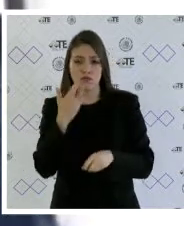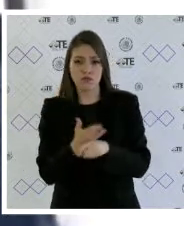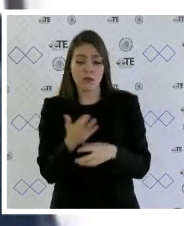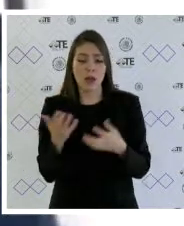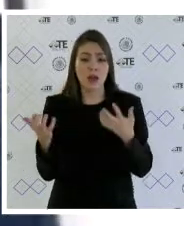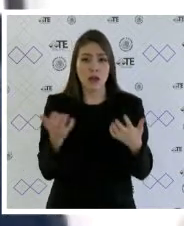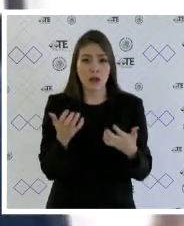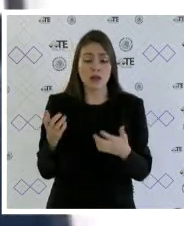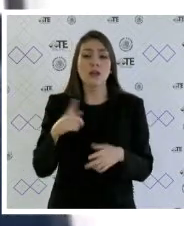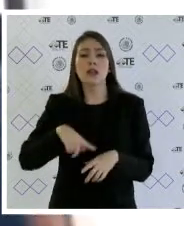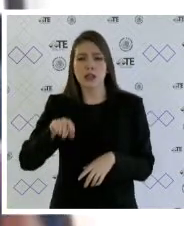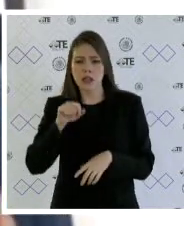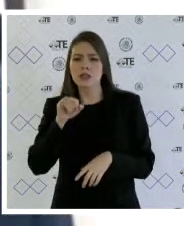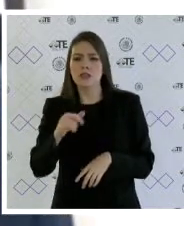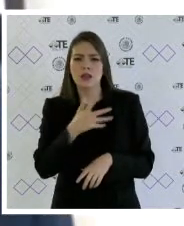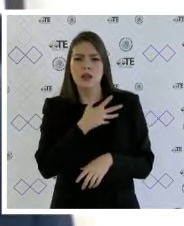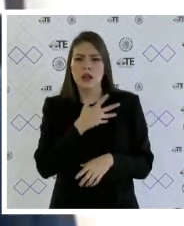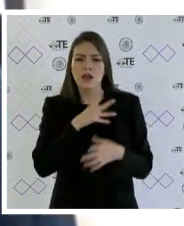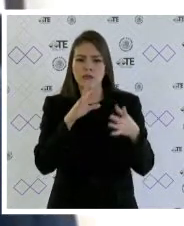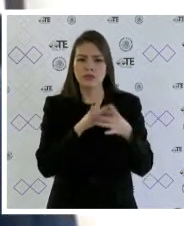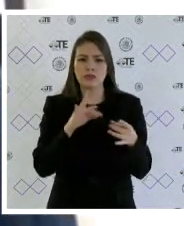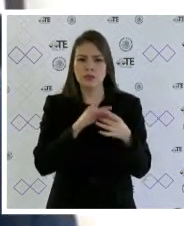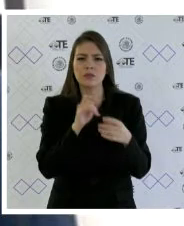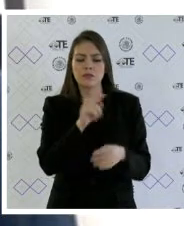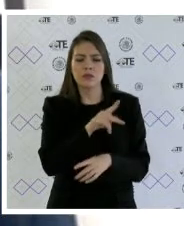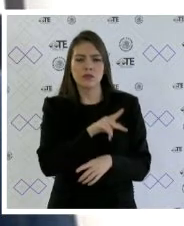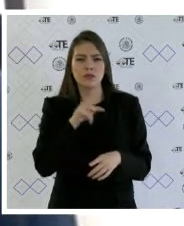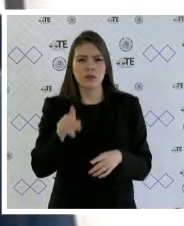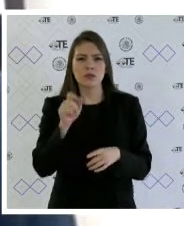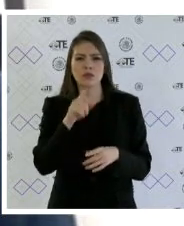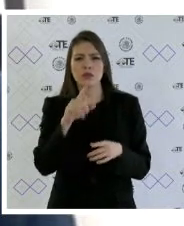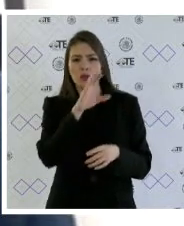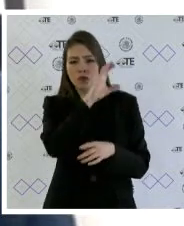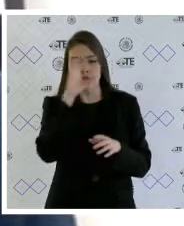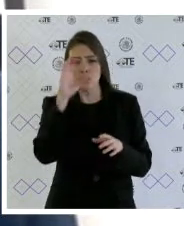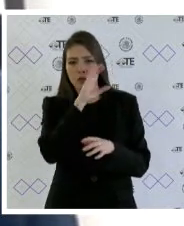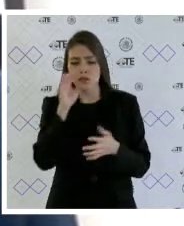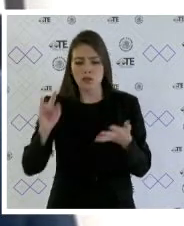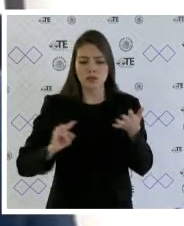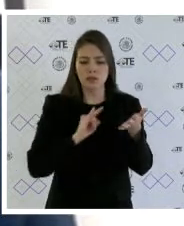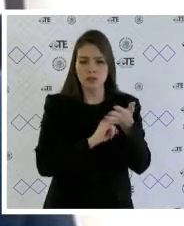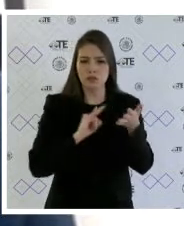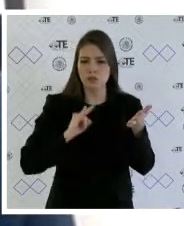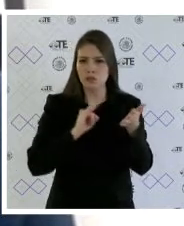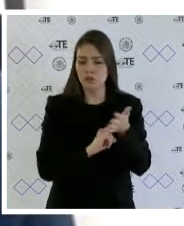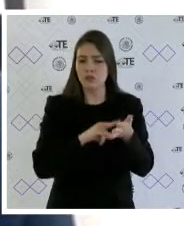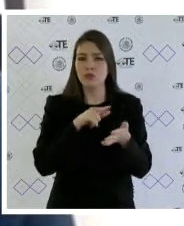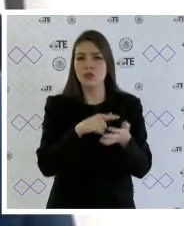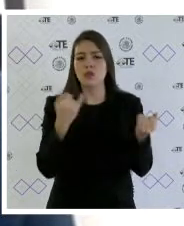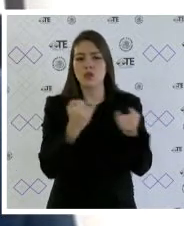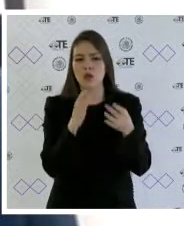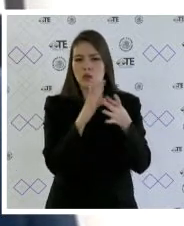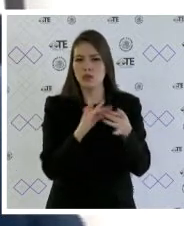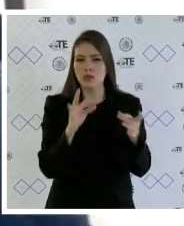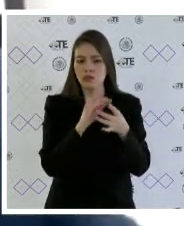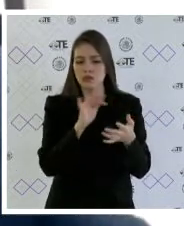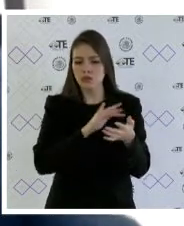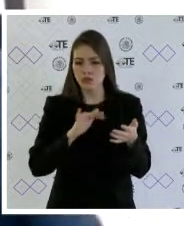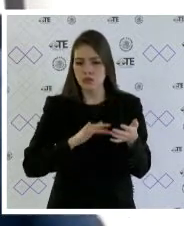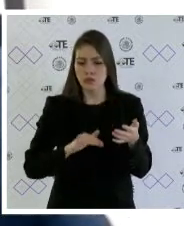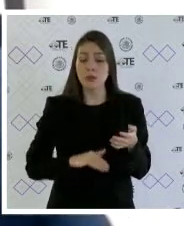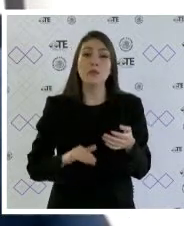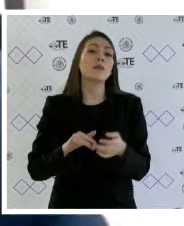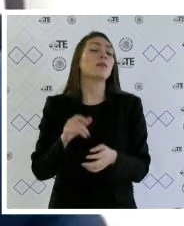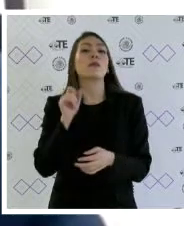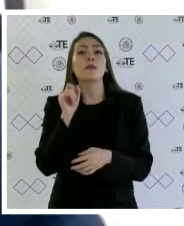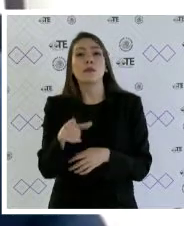sí se formularon conclusiones respecto a las descripciones de las fotografías aportadas, mismas que no fueron combatidas. Finalmente,